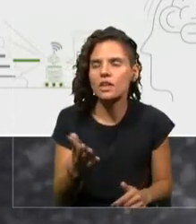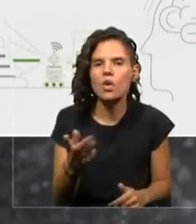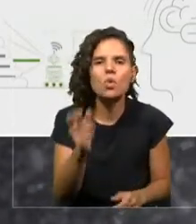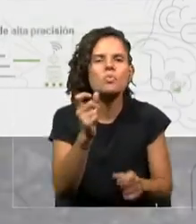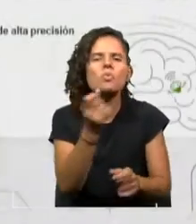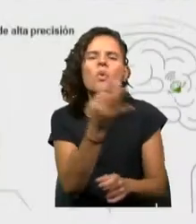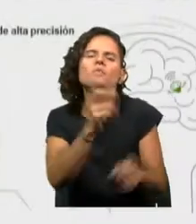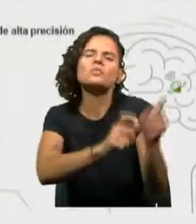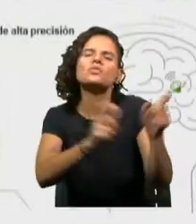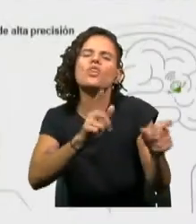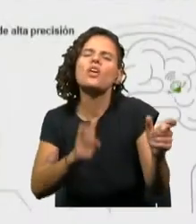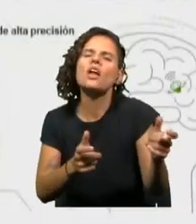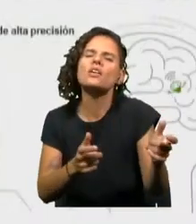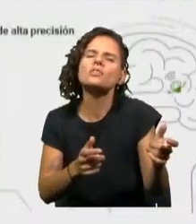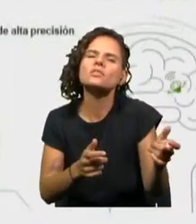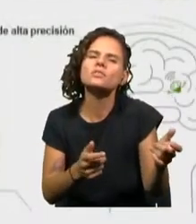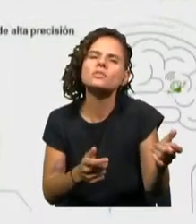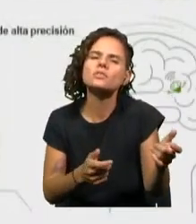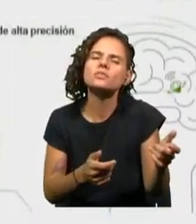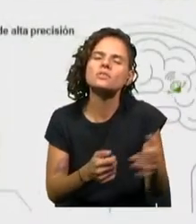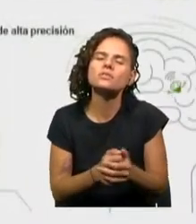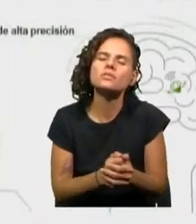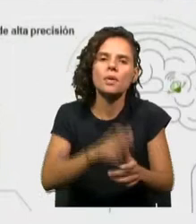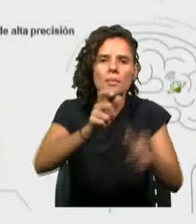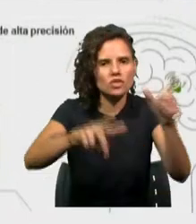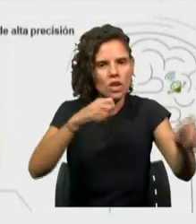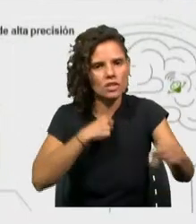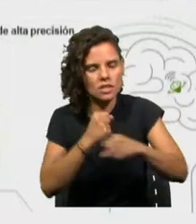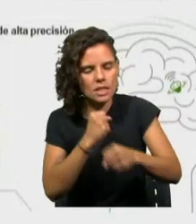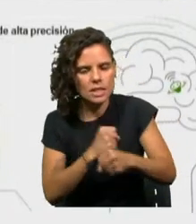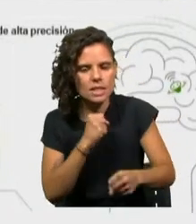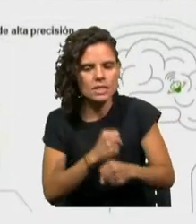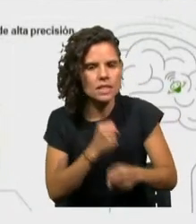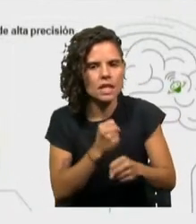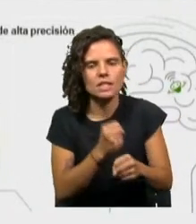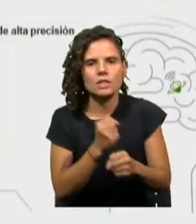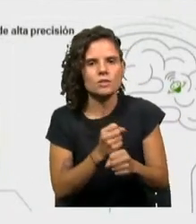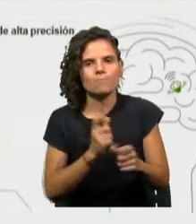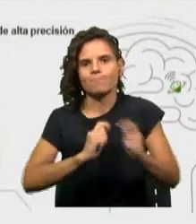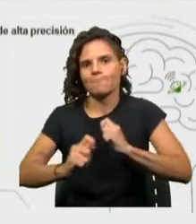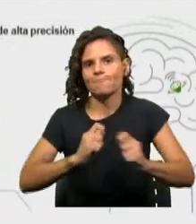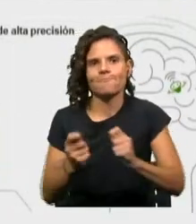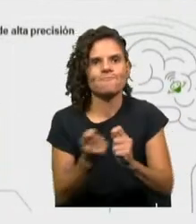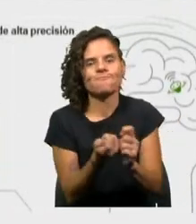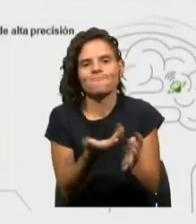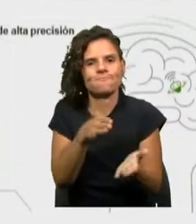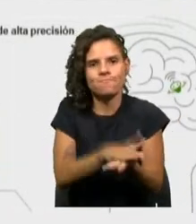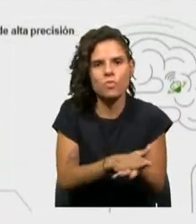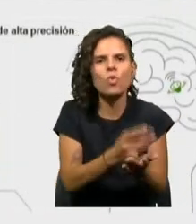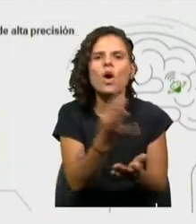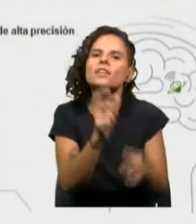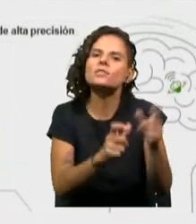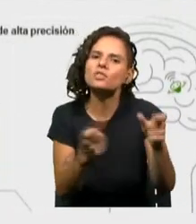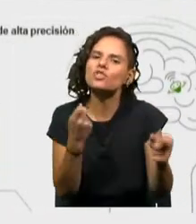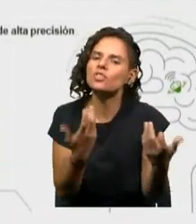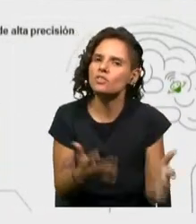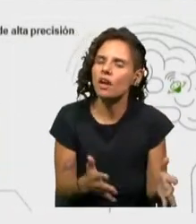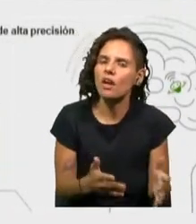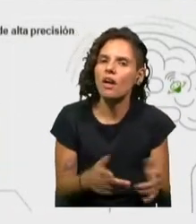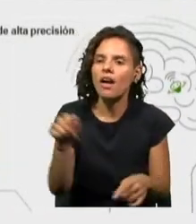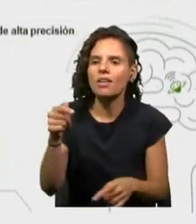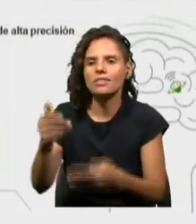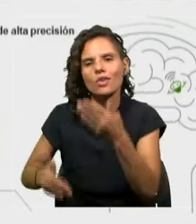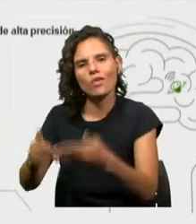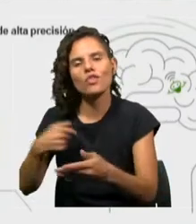pasado desempeñando alguna función de trabajo, muchas de ellas de alto riesgo y es ahí donde los robots van a ejecutarlas de una mejor